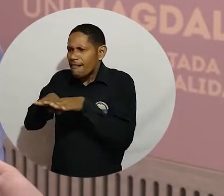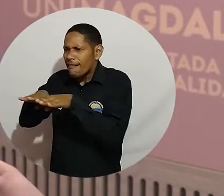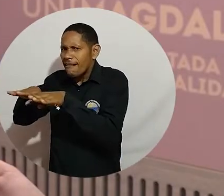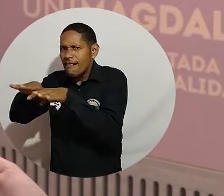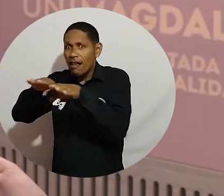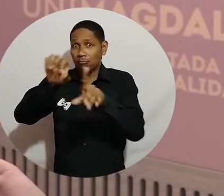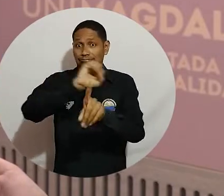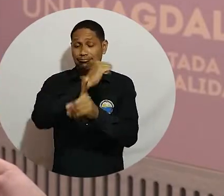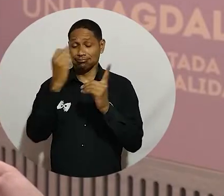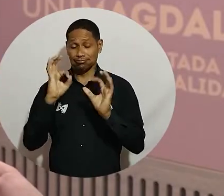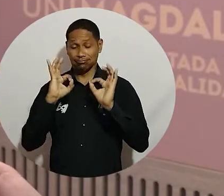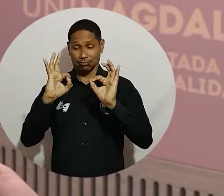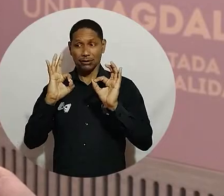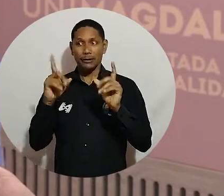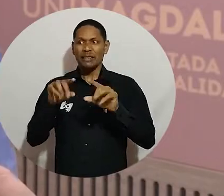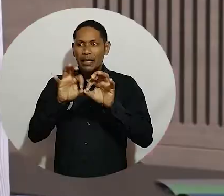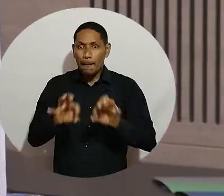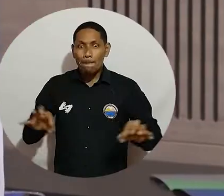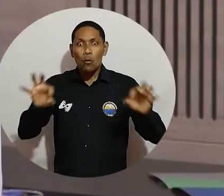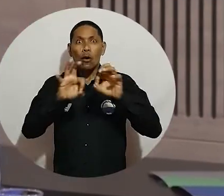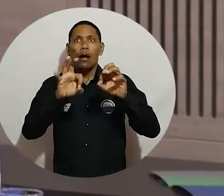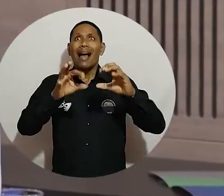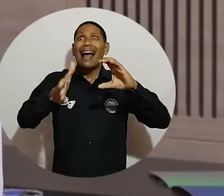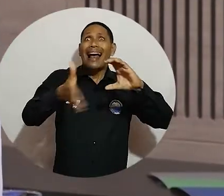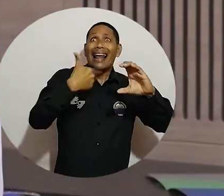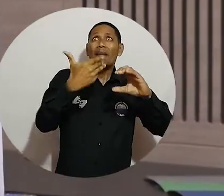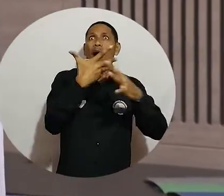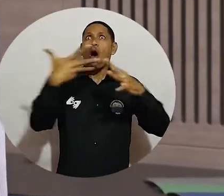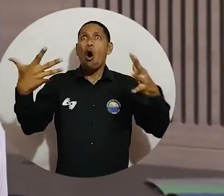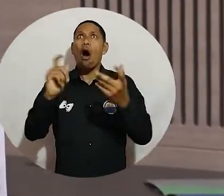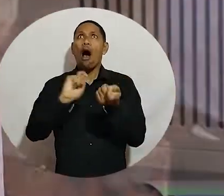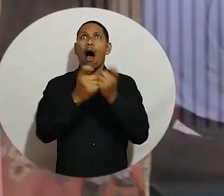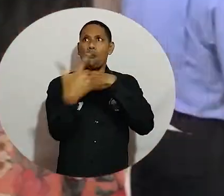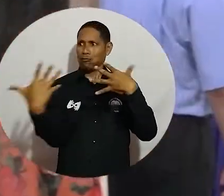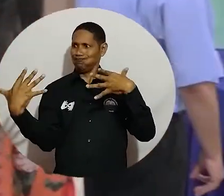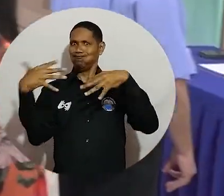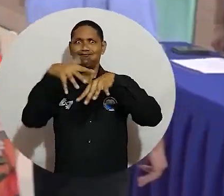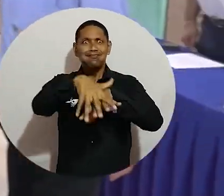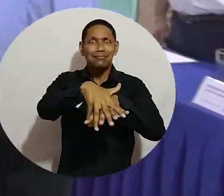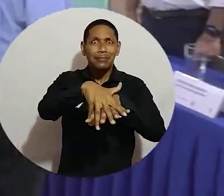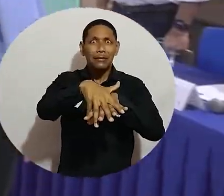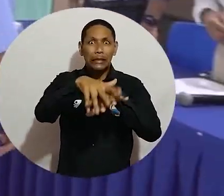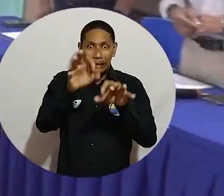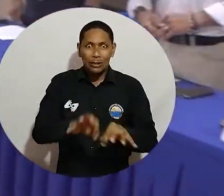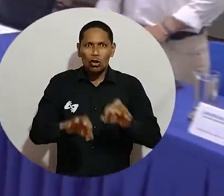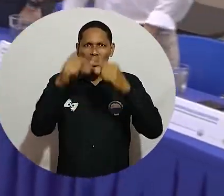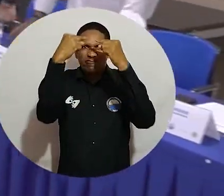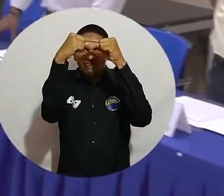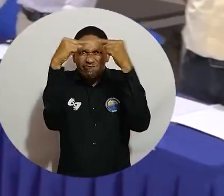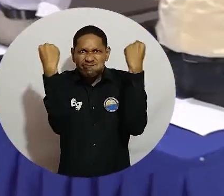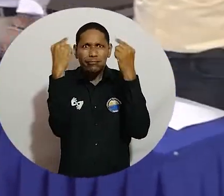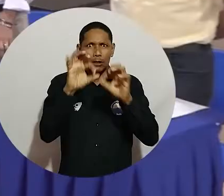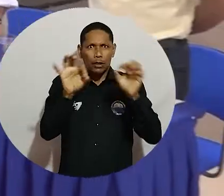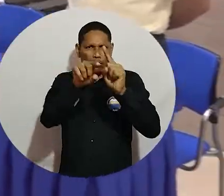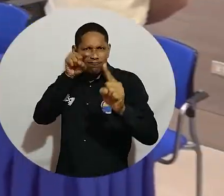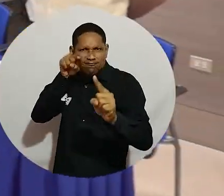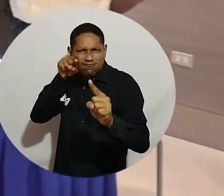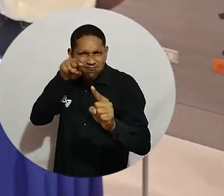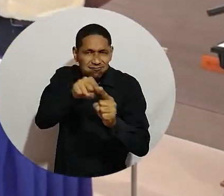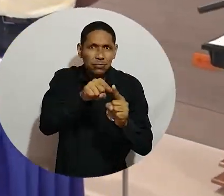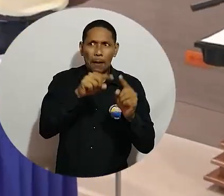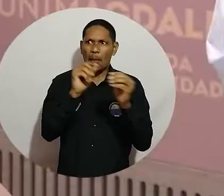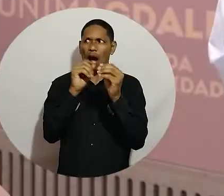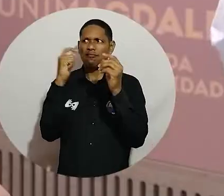justicia y equidad en lo social y también en lo que tiene que ver con la adaptación al cambio climático. Y ahí es donde están esos grandes retos para que incluso